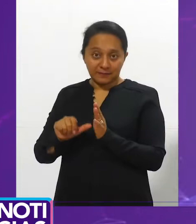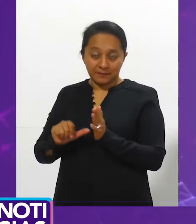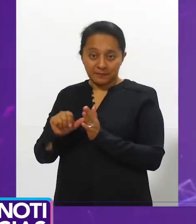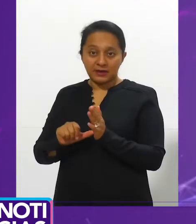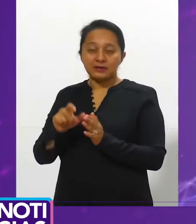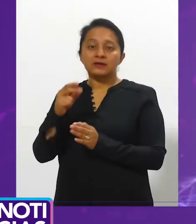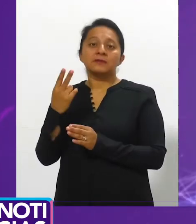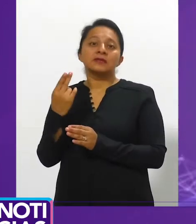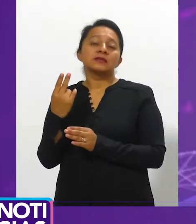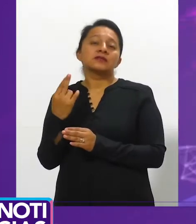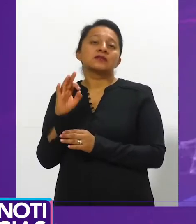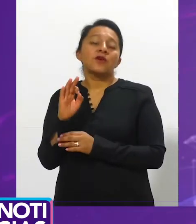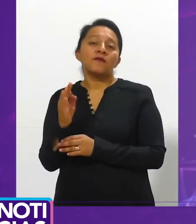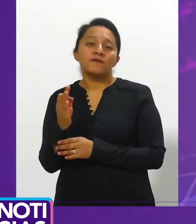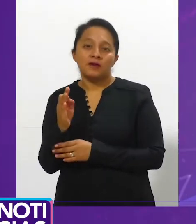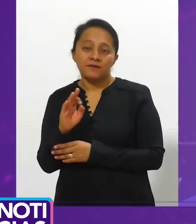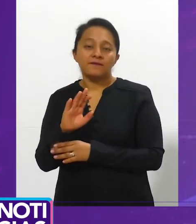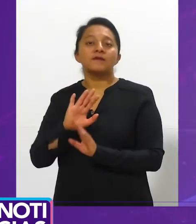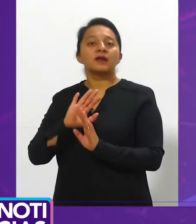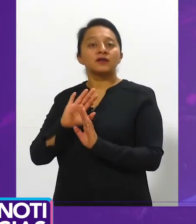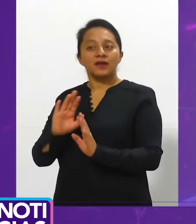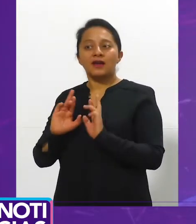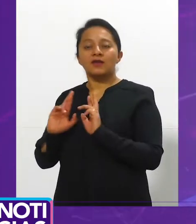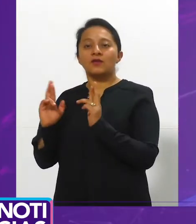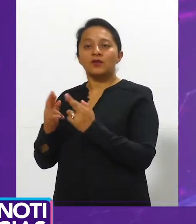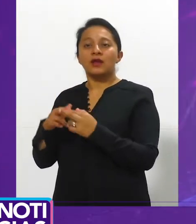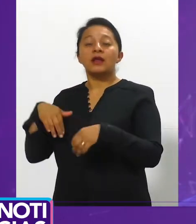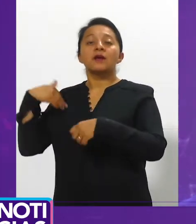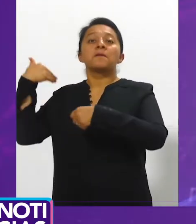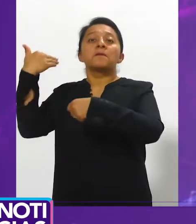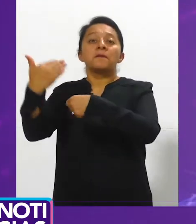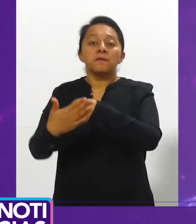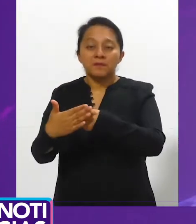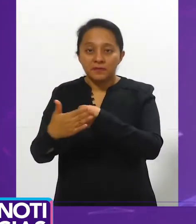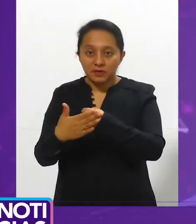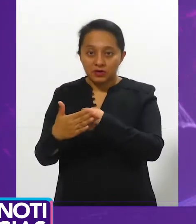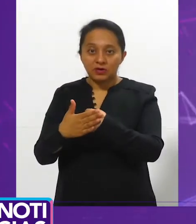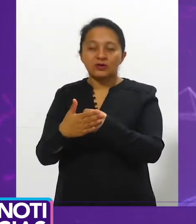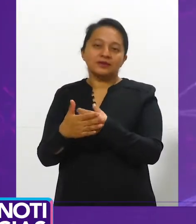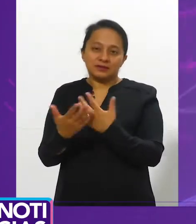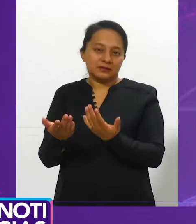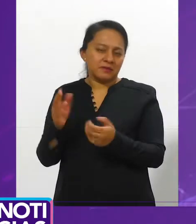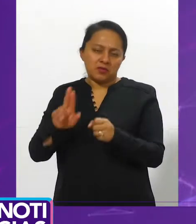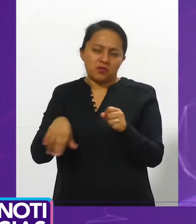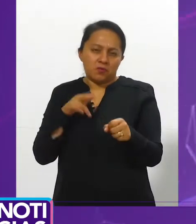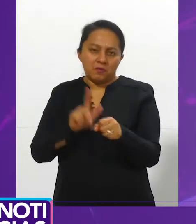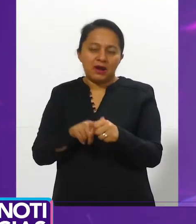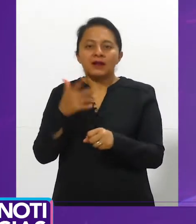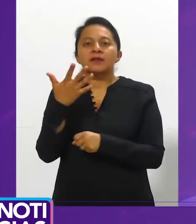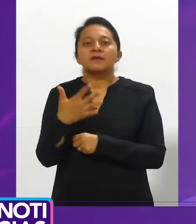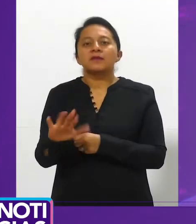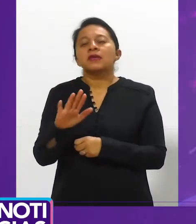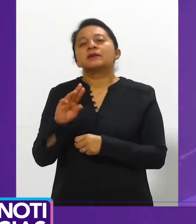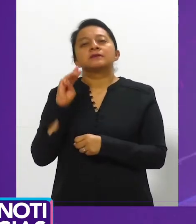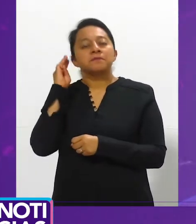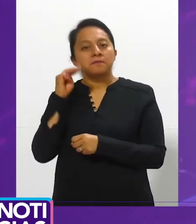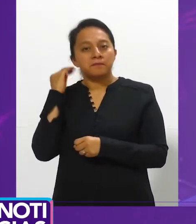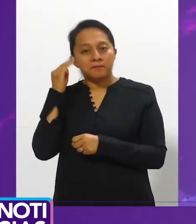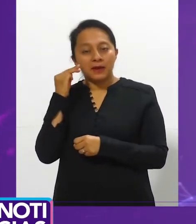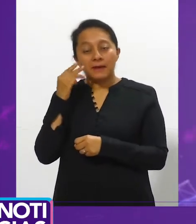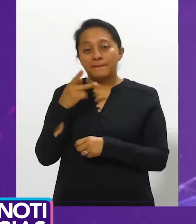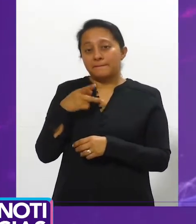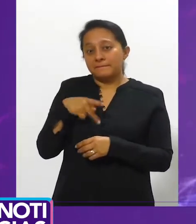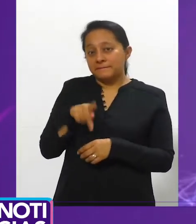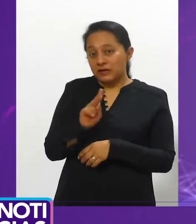este 25 de febrero y teniendo programada la siguiente ordinaria hasta el 10 de marzo, por lo que de conocer de la propuesta